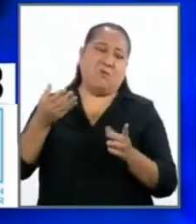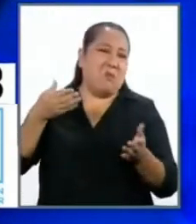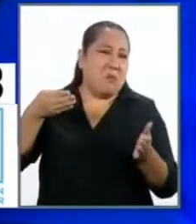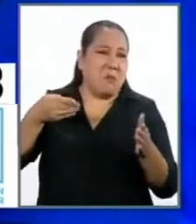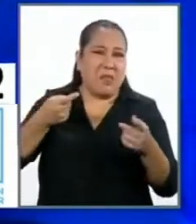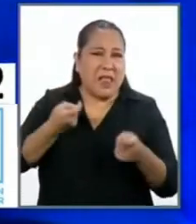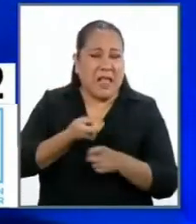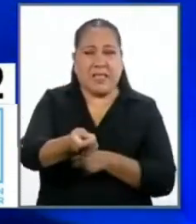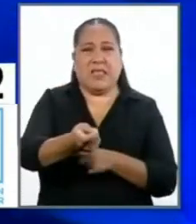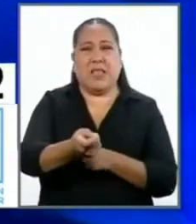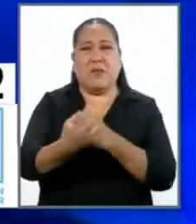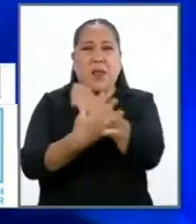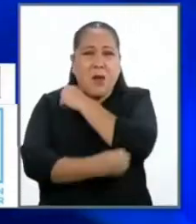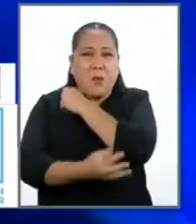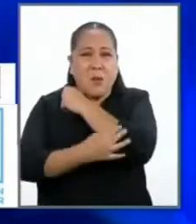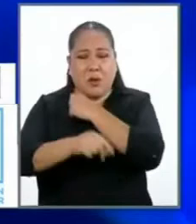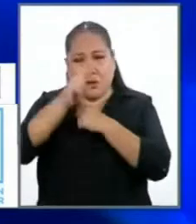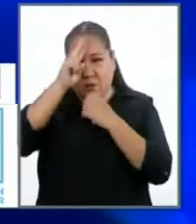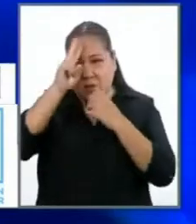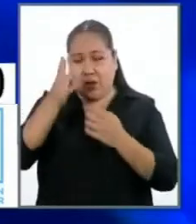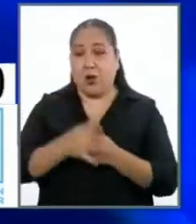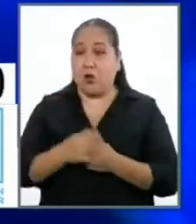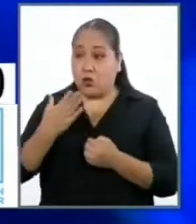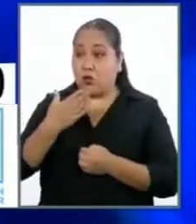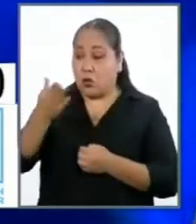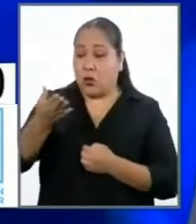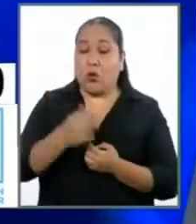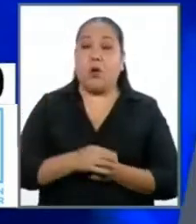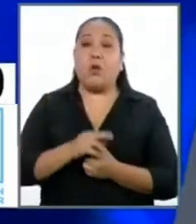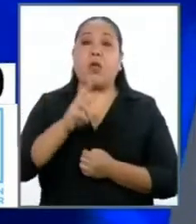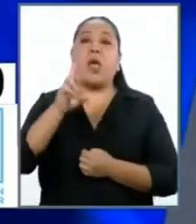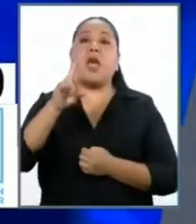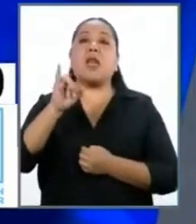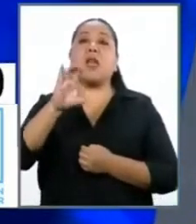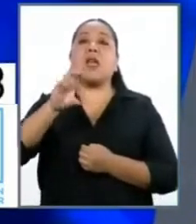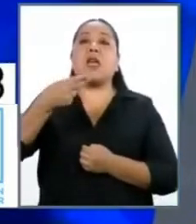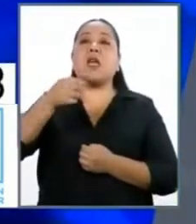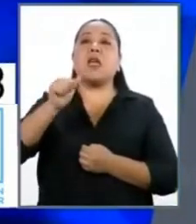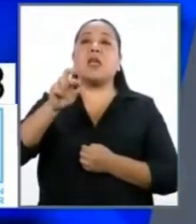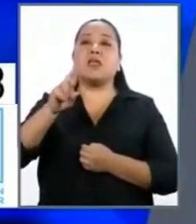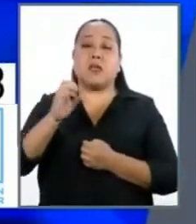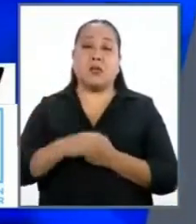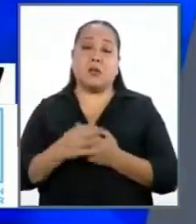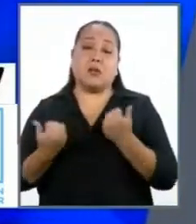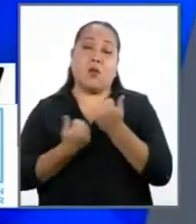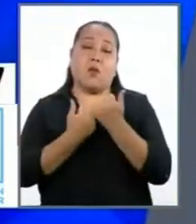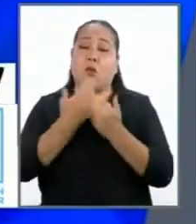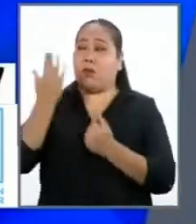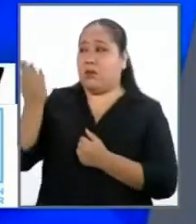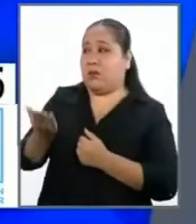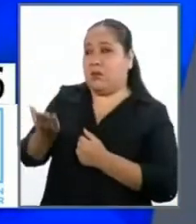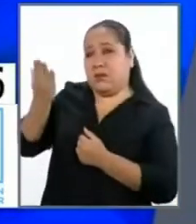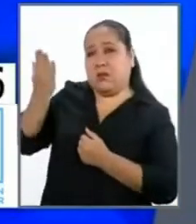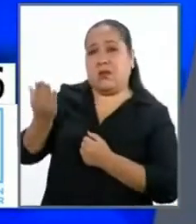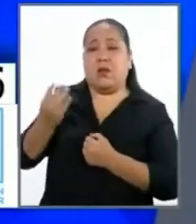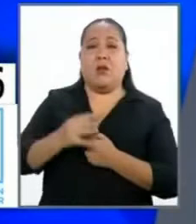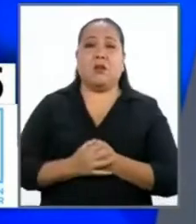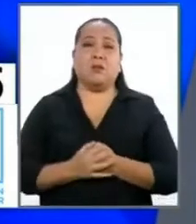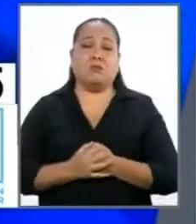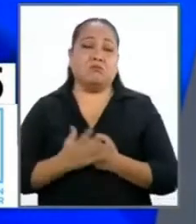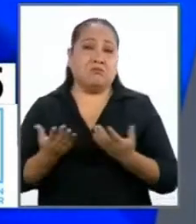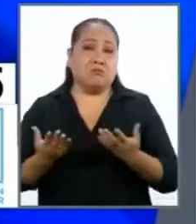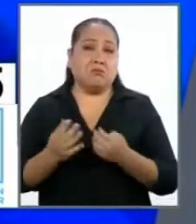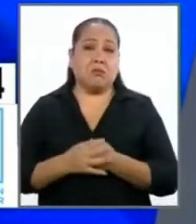va millones... Por favor, que le responda la pregunta. No, estoy yendo al caso Richard Swing, que es un caso público, que es socio de este señor. Entonces,